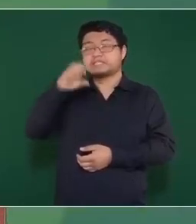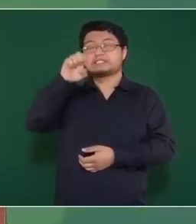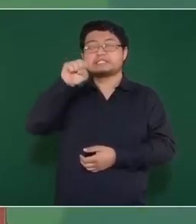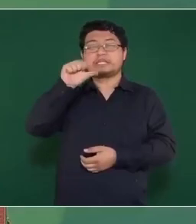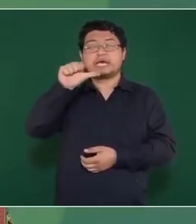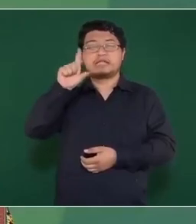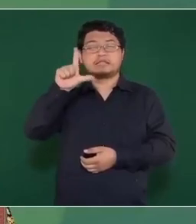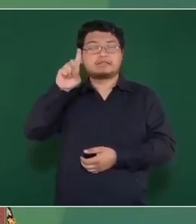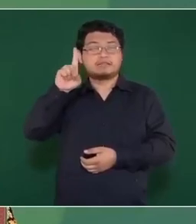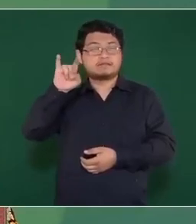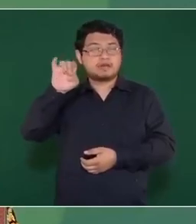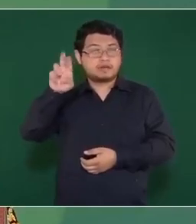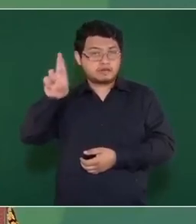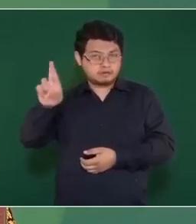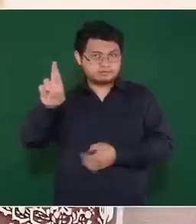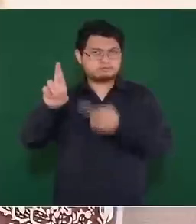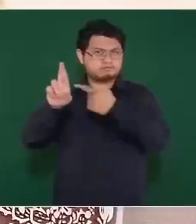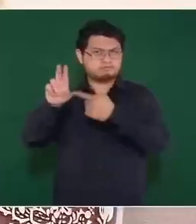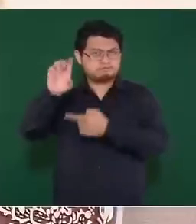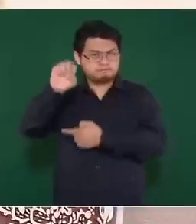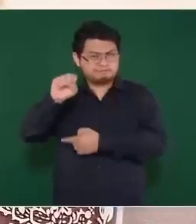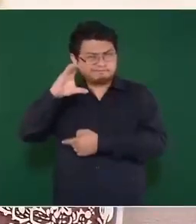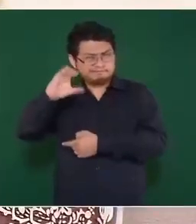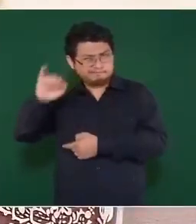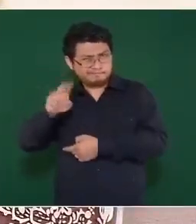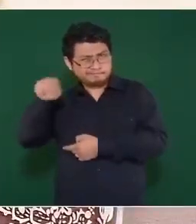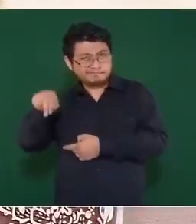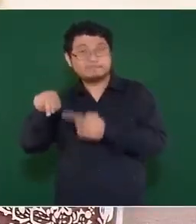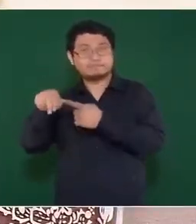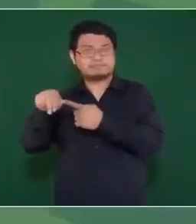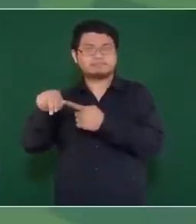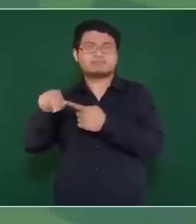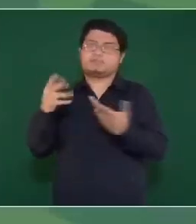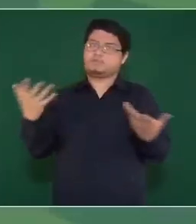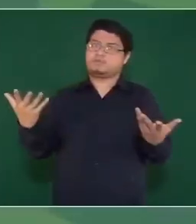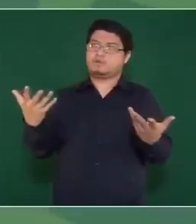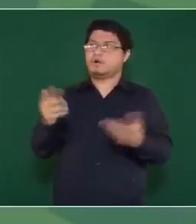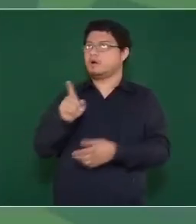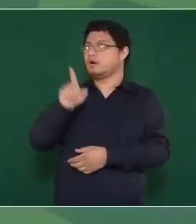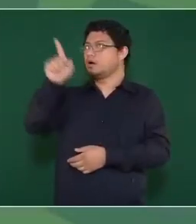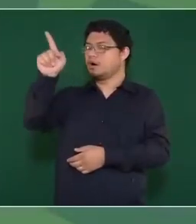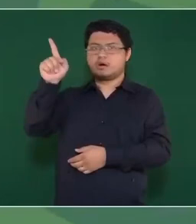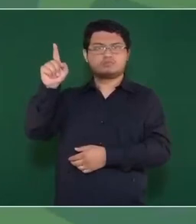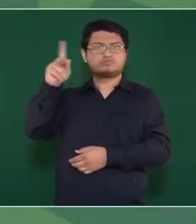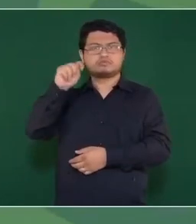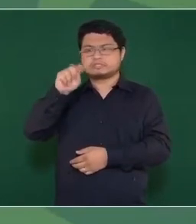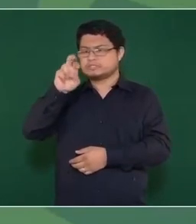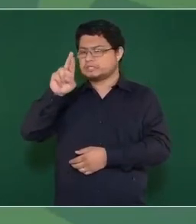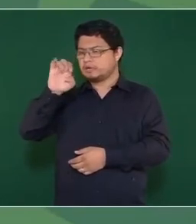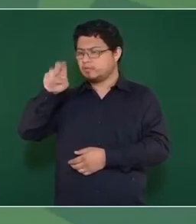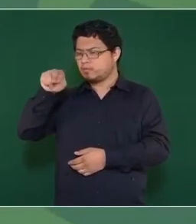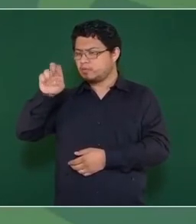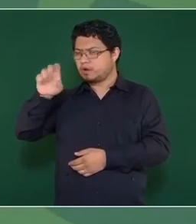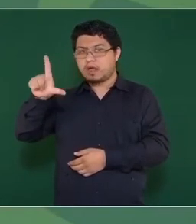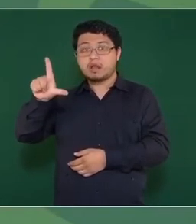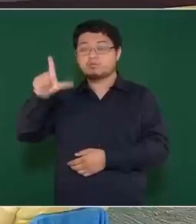humana cuando él dijo pues para qué tenemos un alto tribunal si no se puede atender a los más vulnerables.